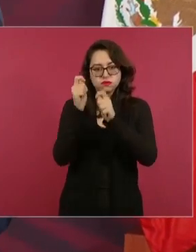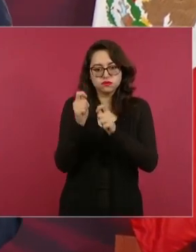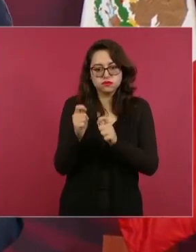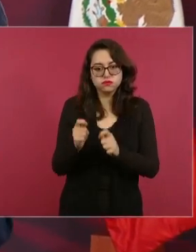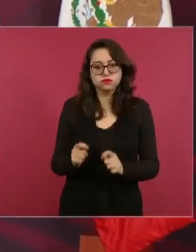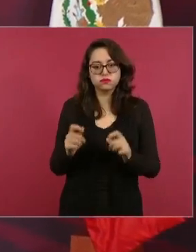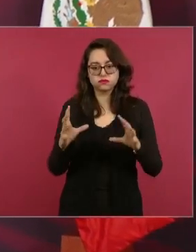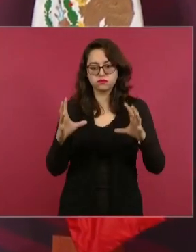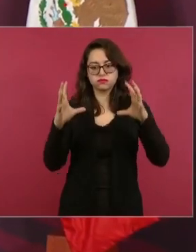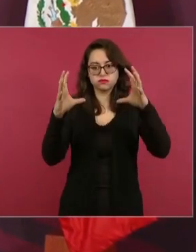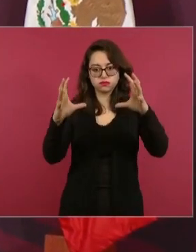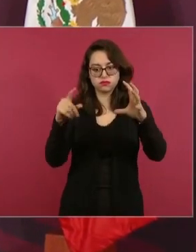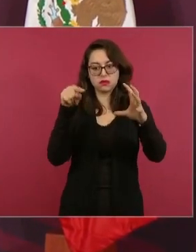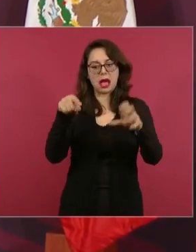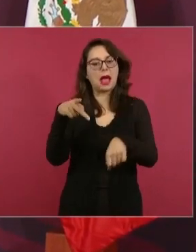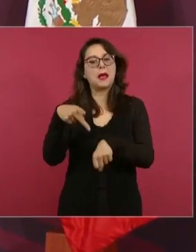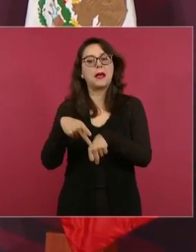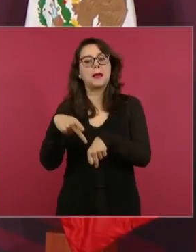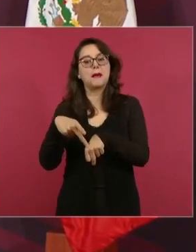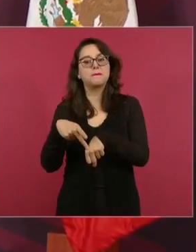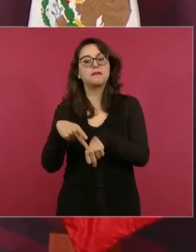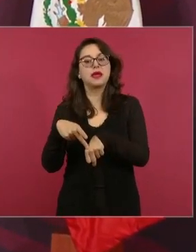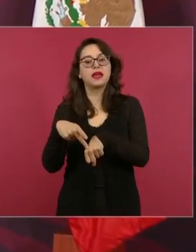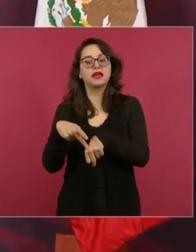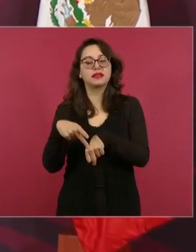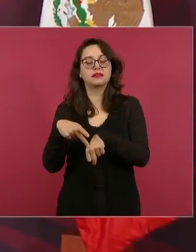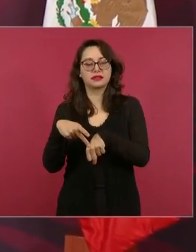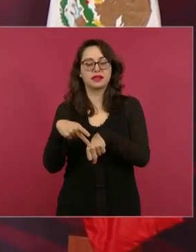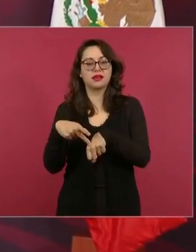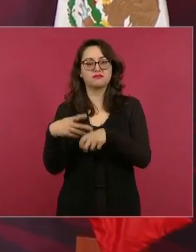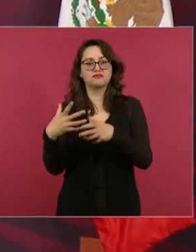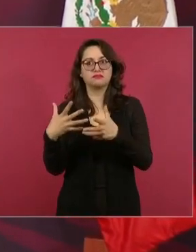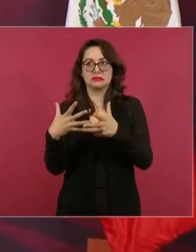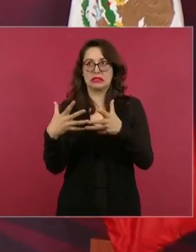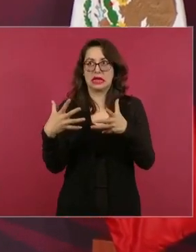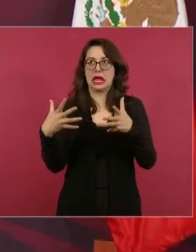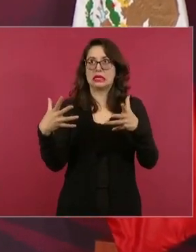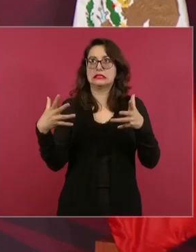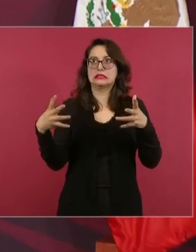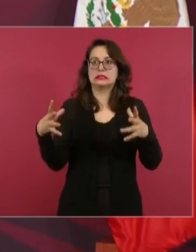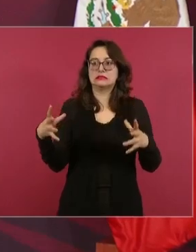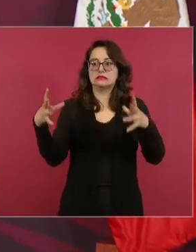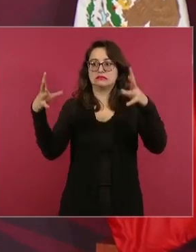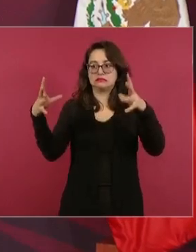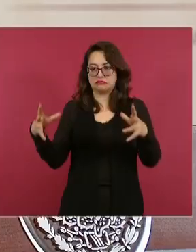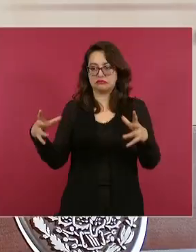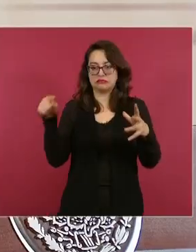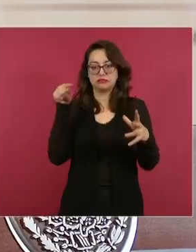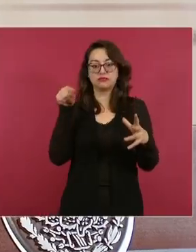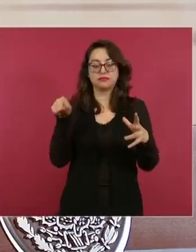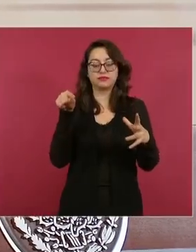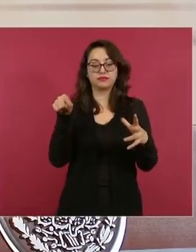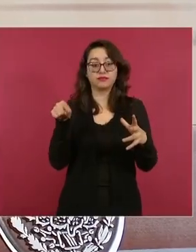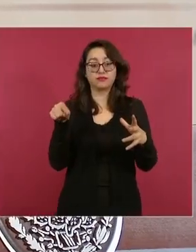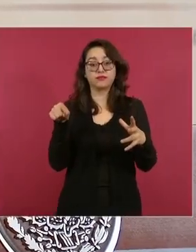era piedra grandes rocas de esa piedra